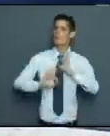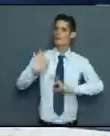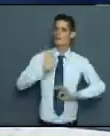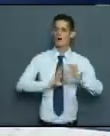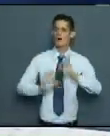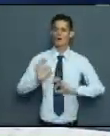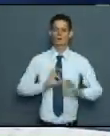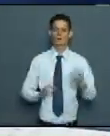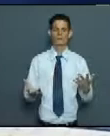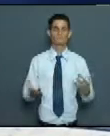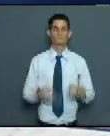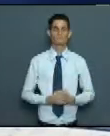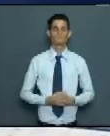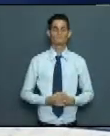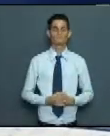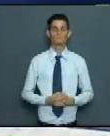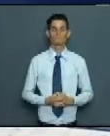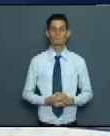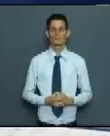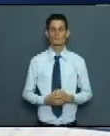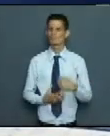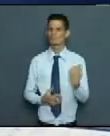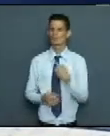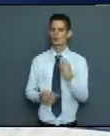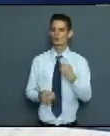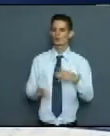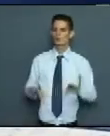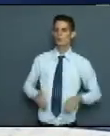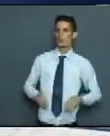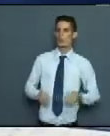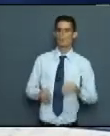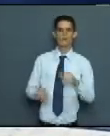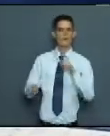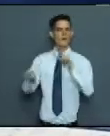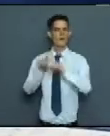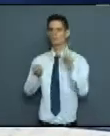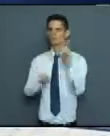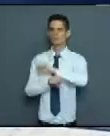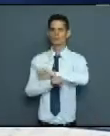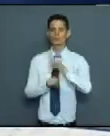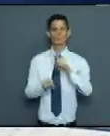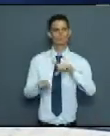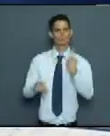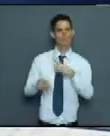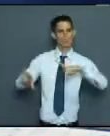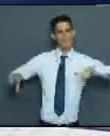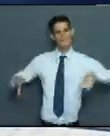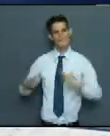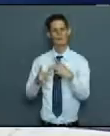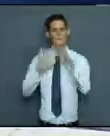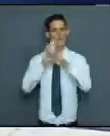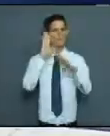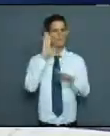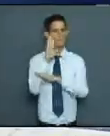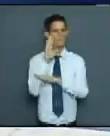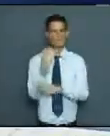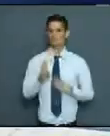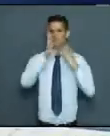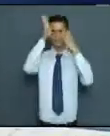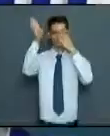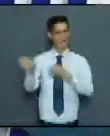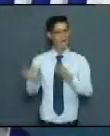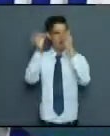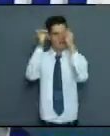esto tenemos que ser férreos y no vamos a claudicar. Nosotros llegamos ahí, vamos el orden y la disciplina